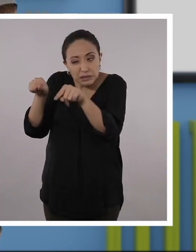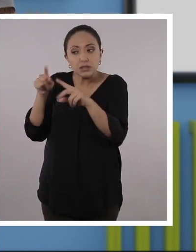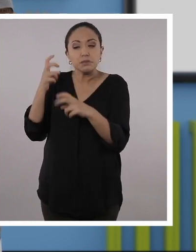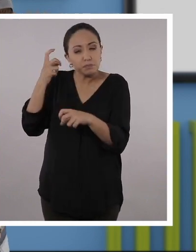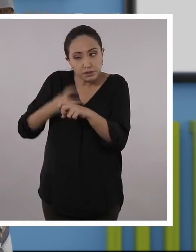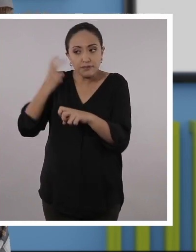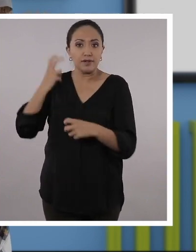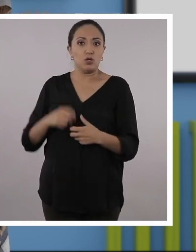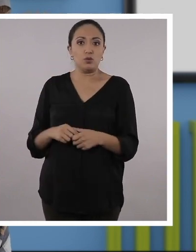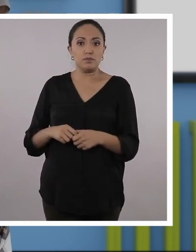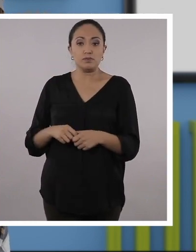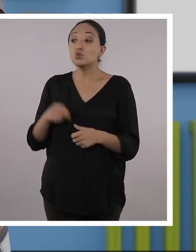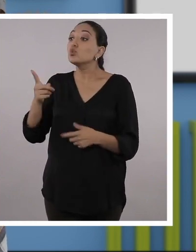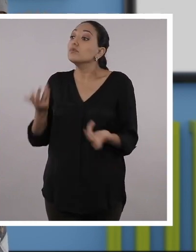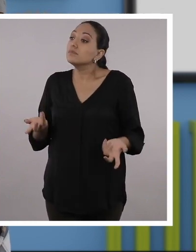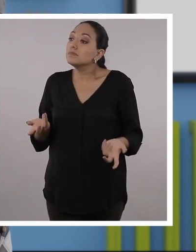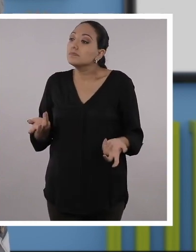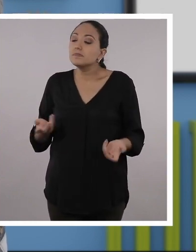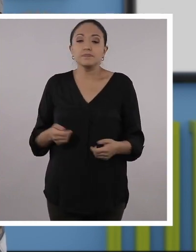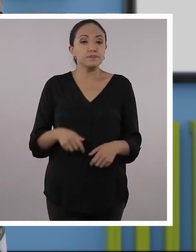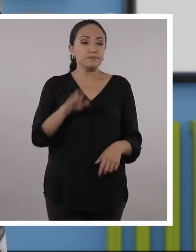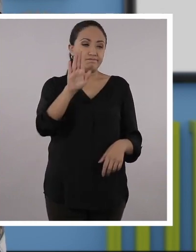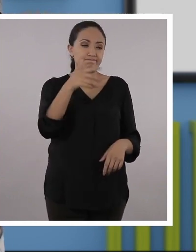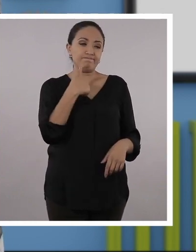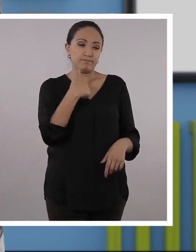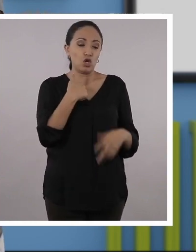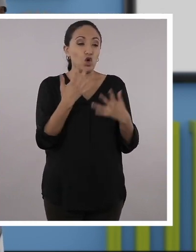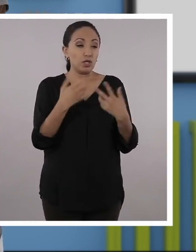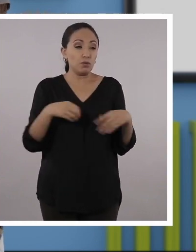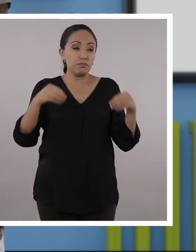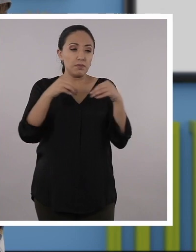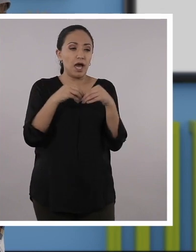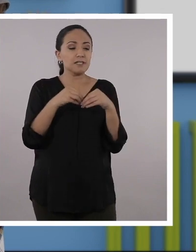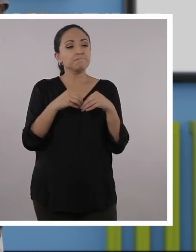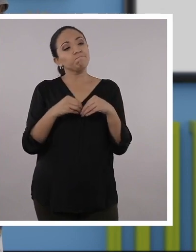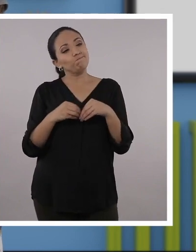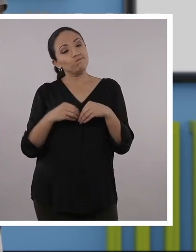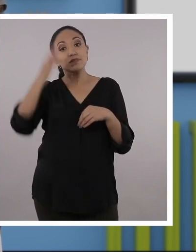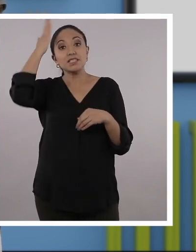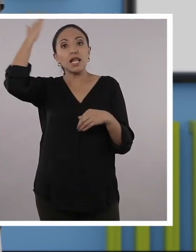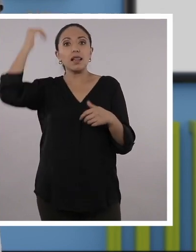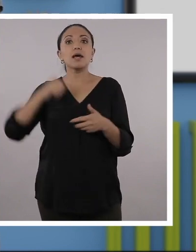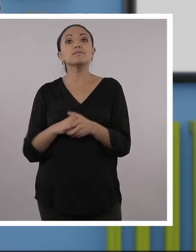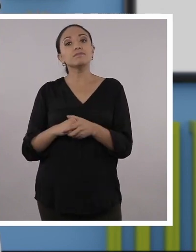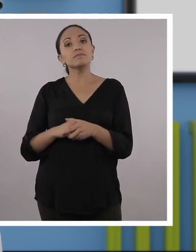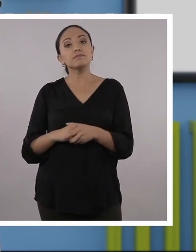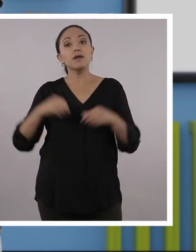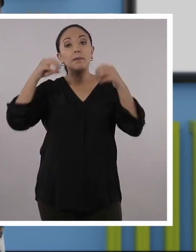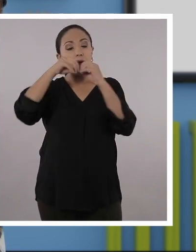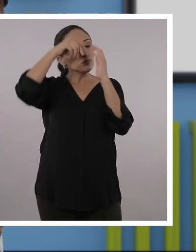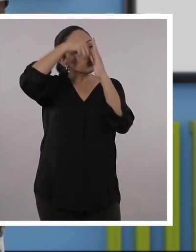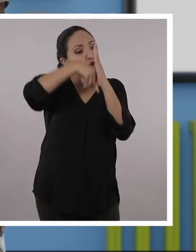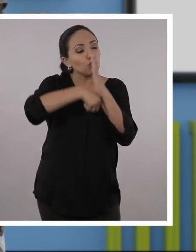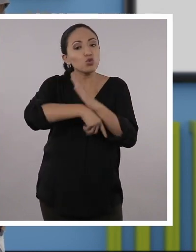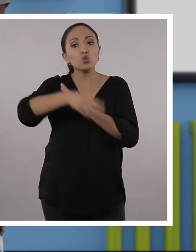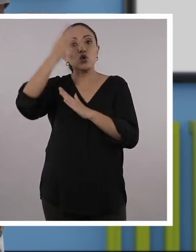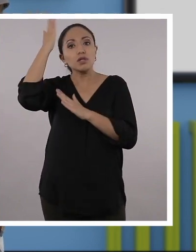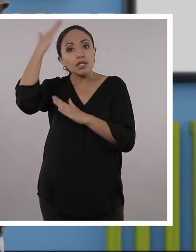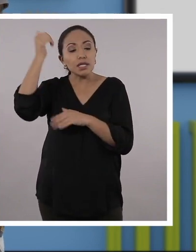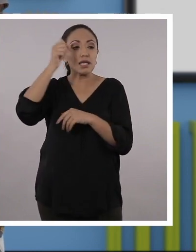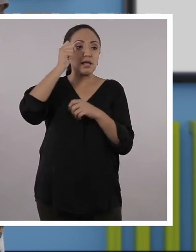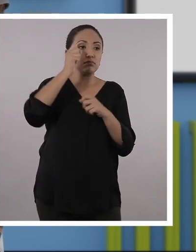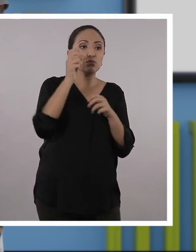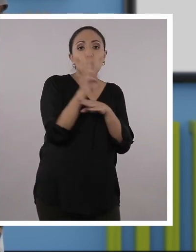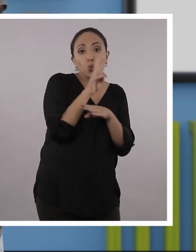de ese tipo en particular. Tú, profe. bien, Santi. Bueno, yo quiero investigar acerca de la tilde. Investigar a profundidad